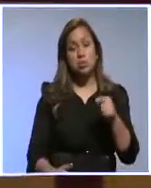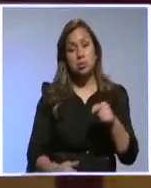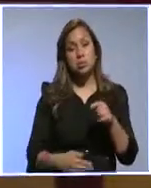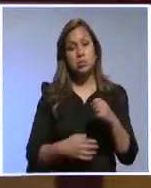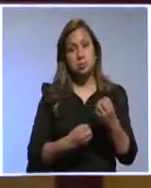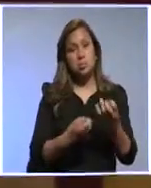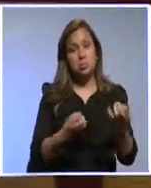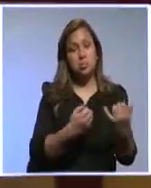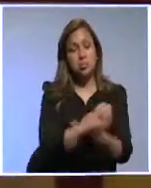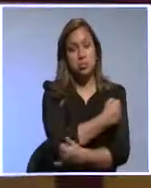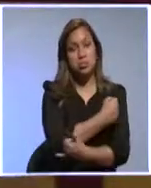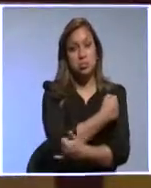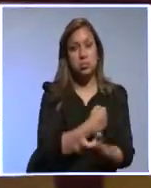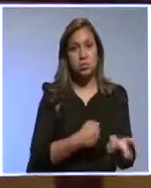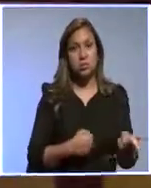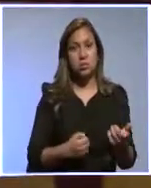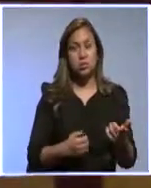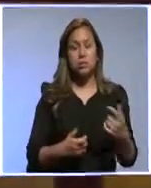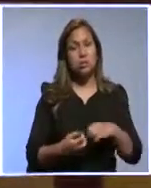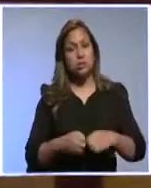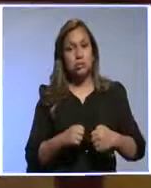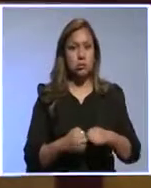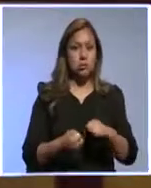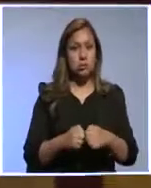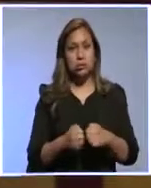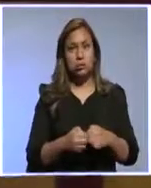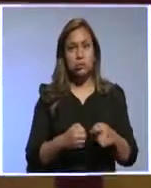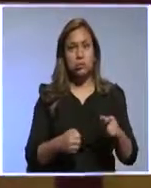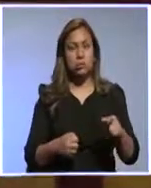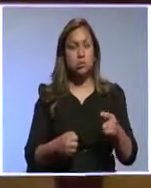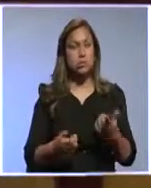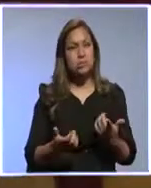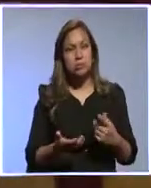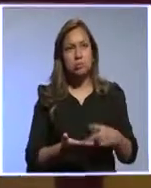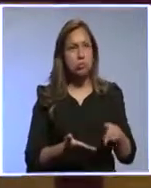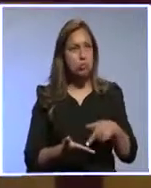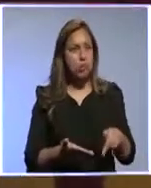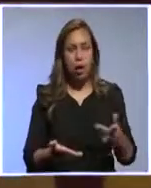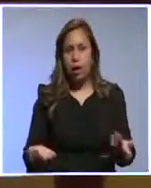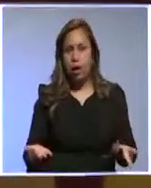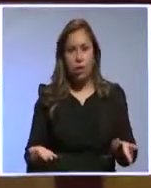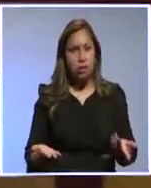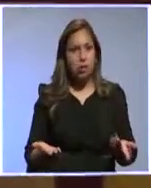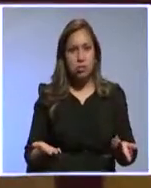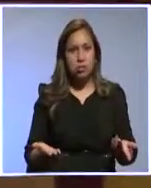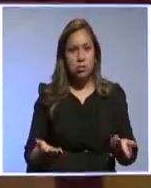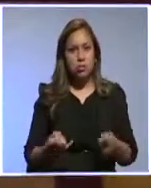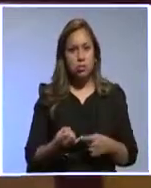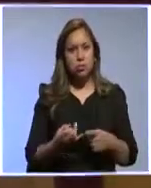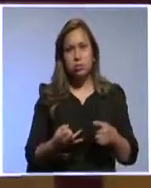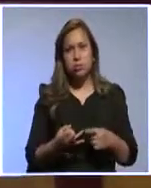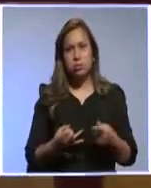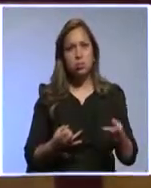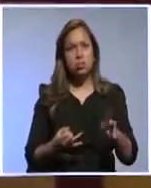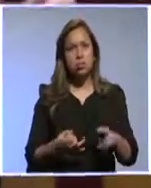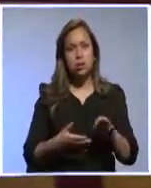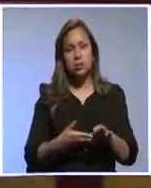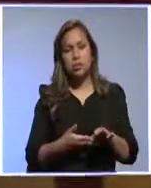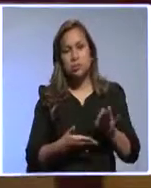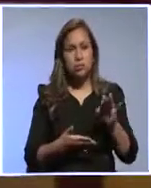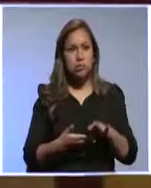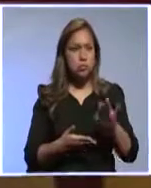es que muchos países estamos teniendo problemas de balanza de pagos, teniendo problemas de calificación